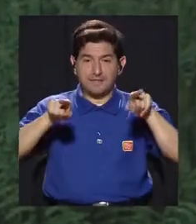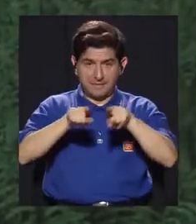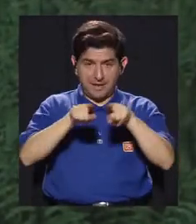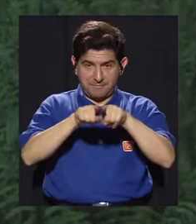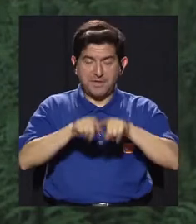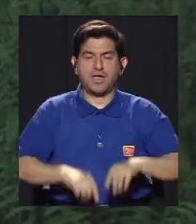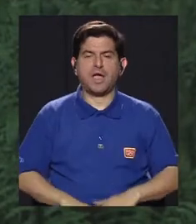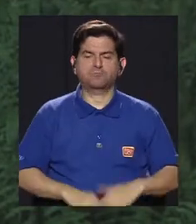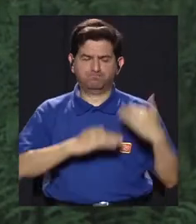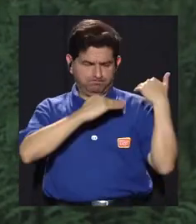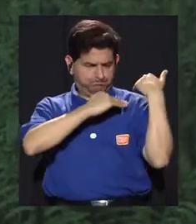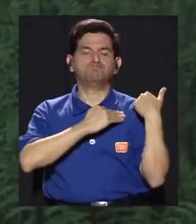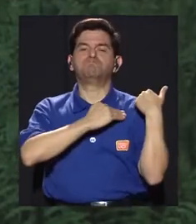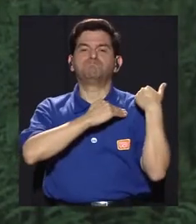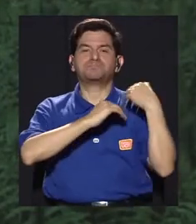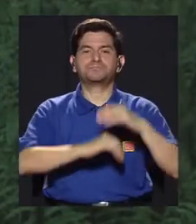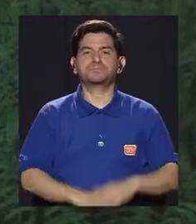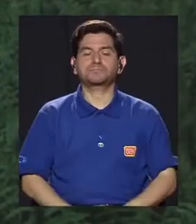resistente.